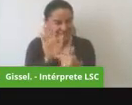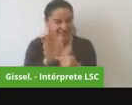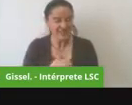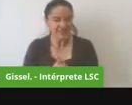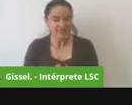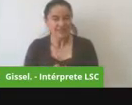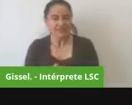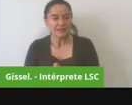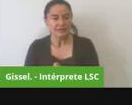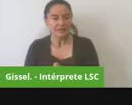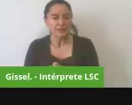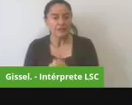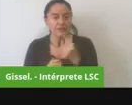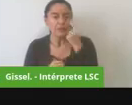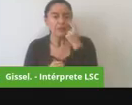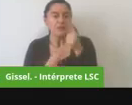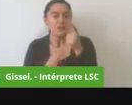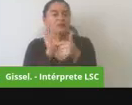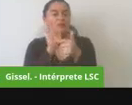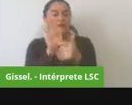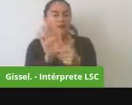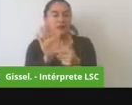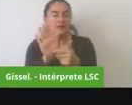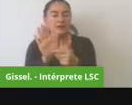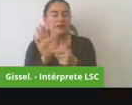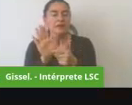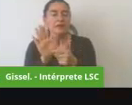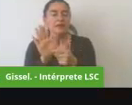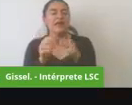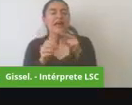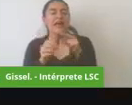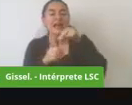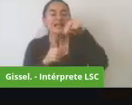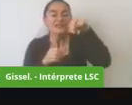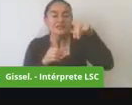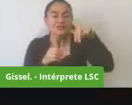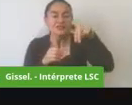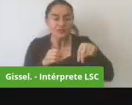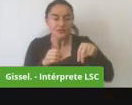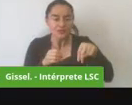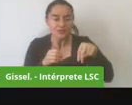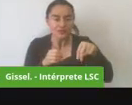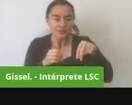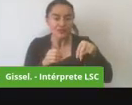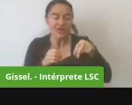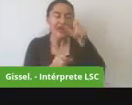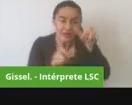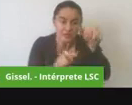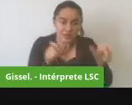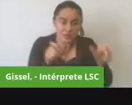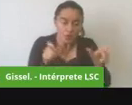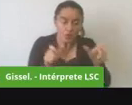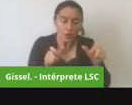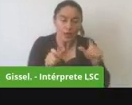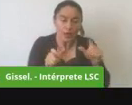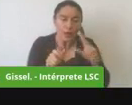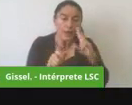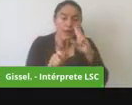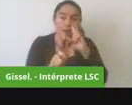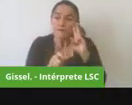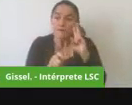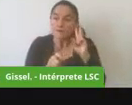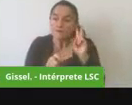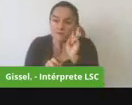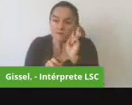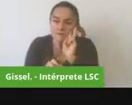lo que nosotros pretendemos es que la ciudadanía entre a ser parte de lo que es este ejercicio de observación entre